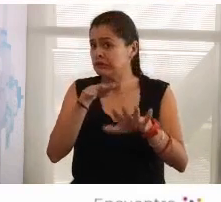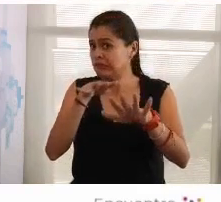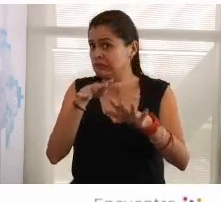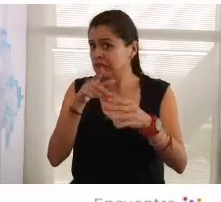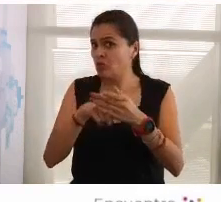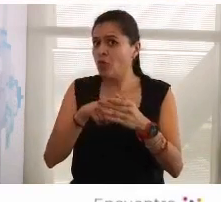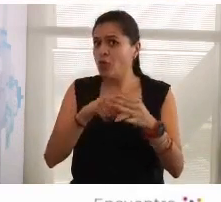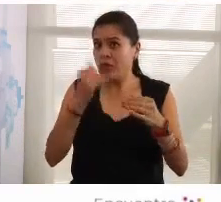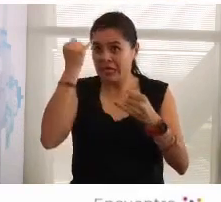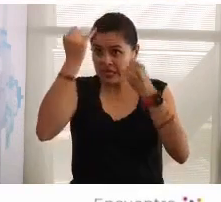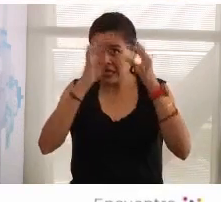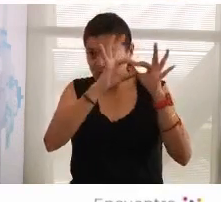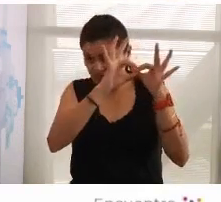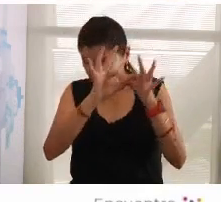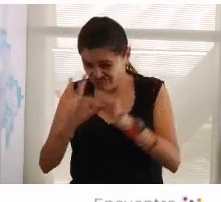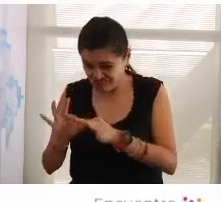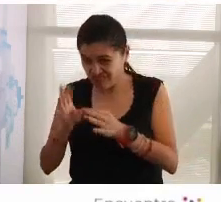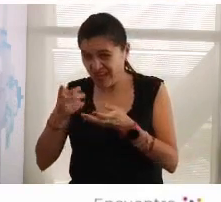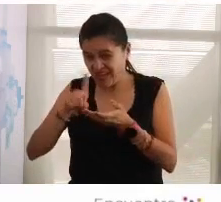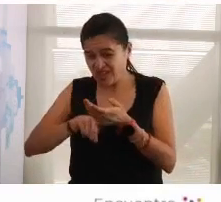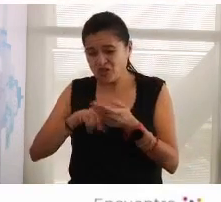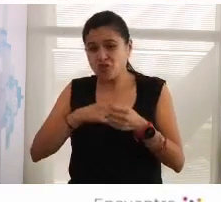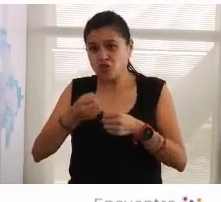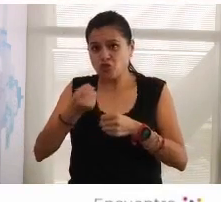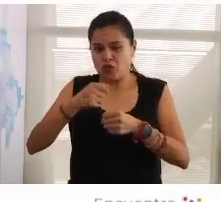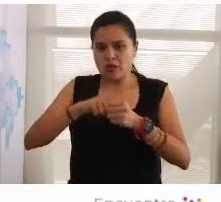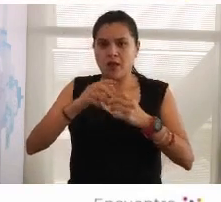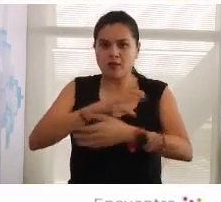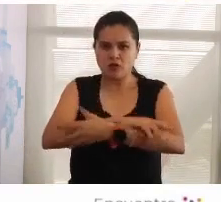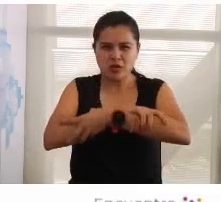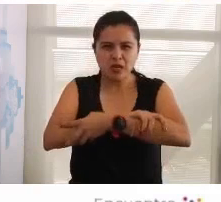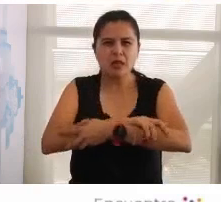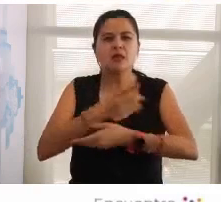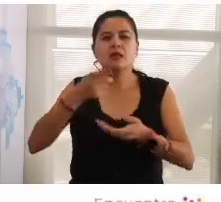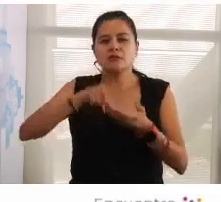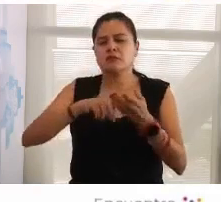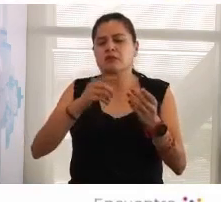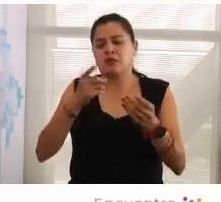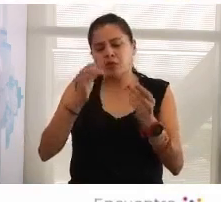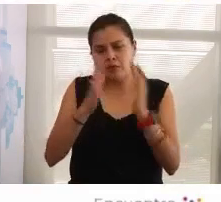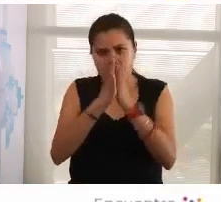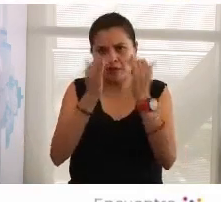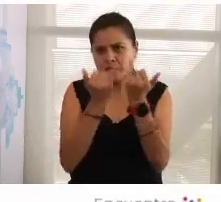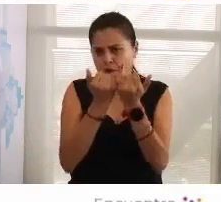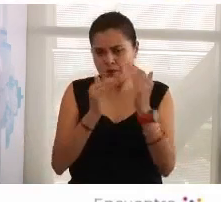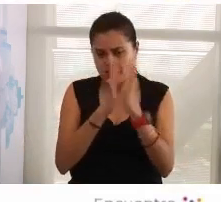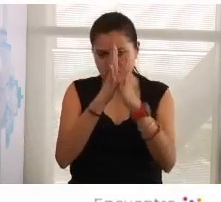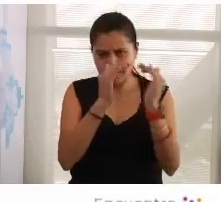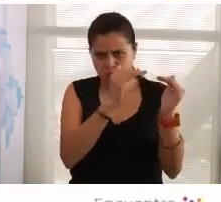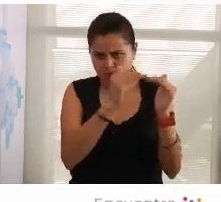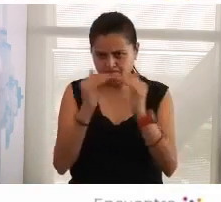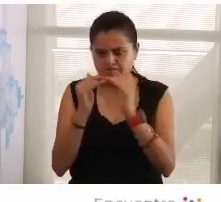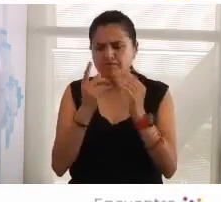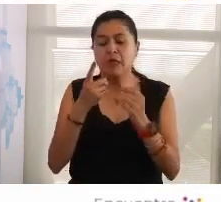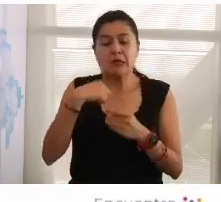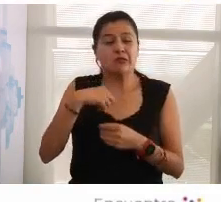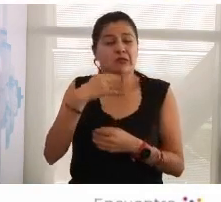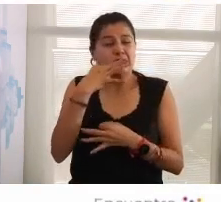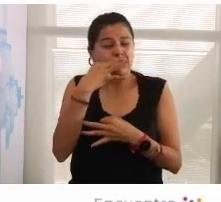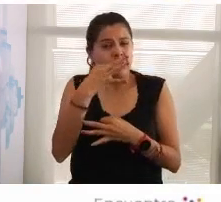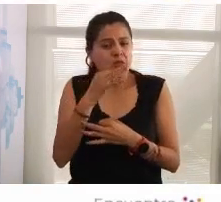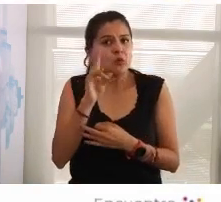trans ideológicas y por tanto la solidaridad democrática debiera ser trans ideológica o sea uno de tener cuidado con la tentación de